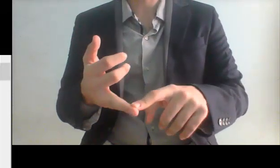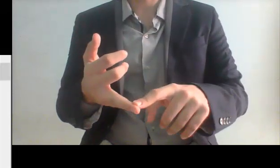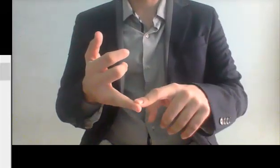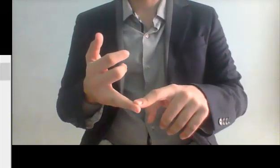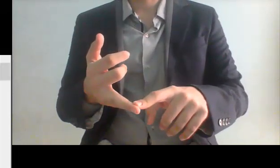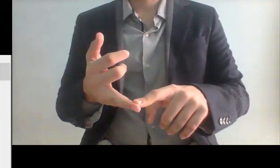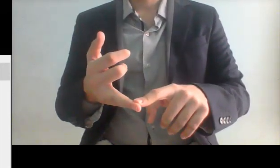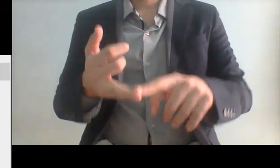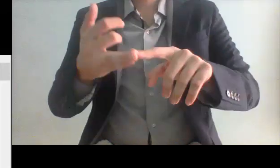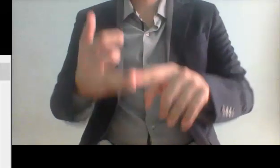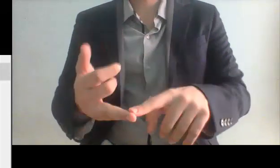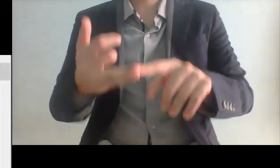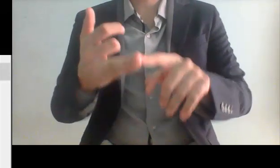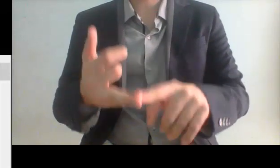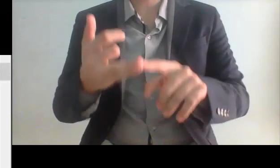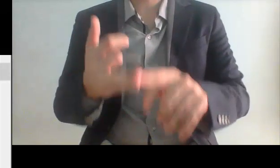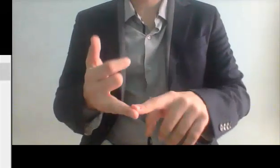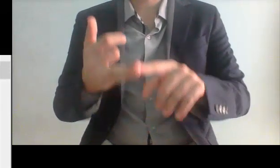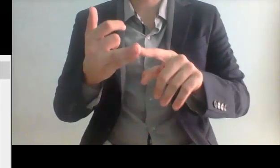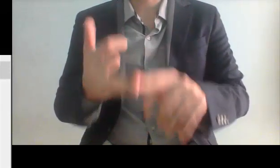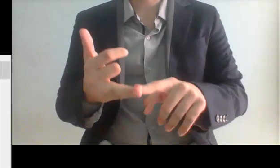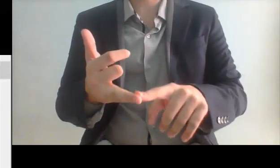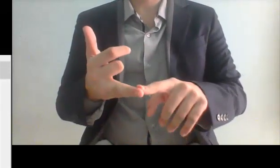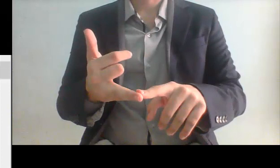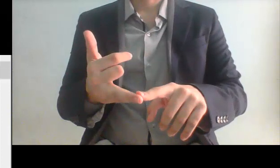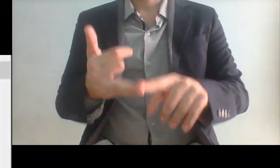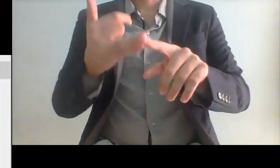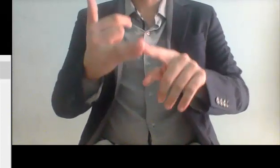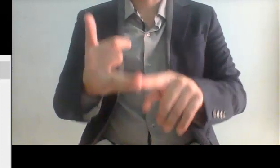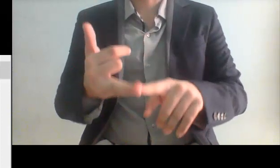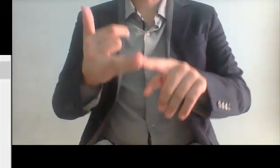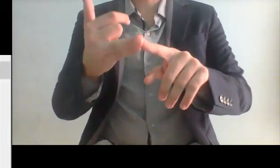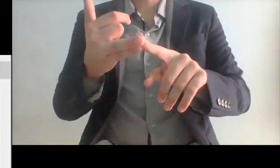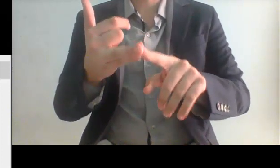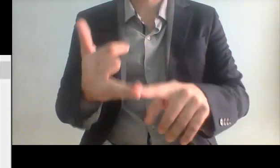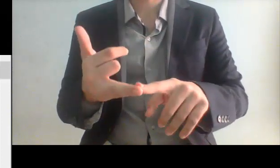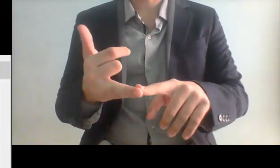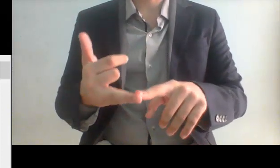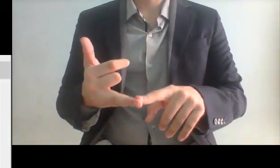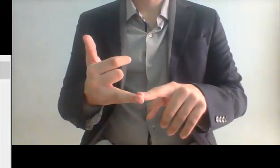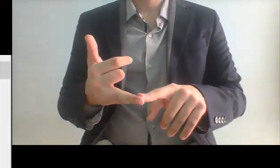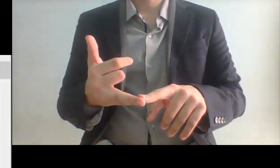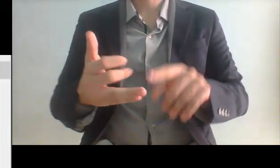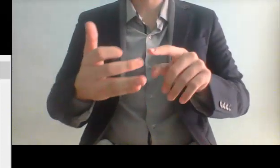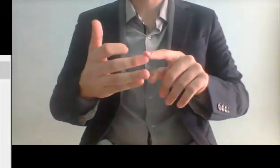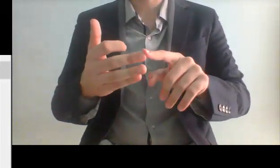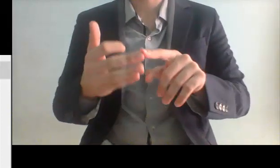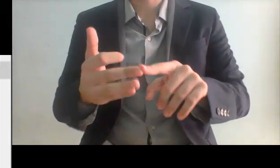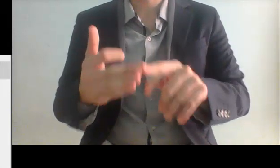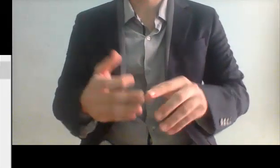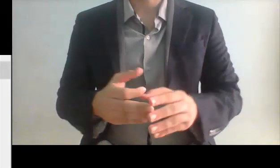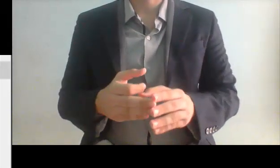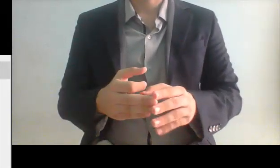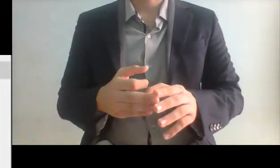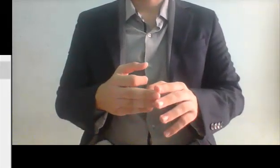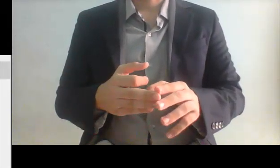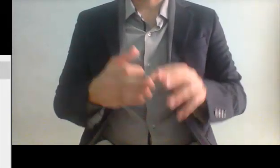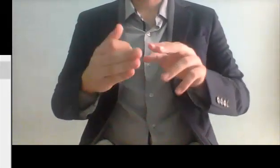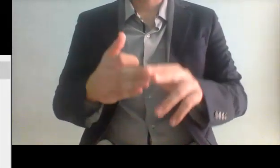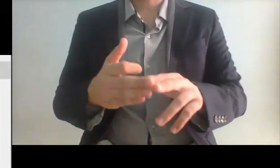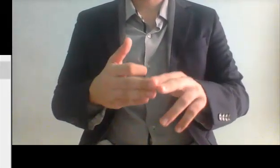tratar a Trump y ni así pudieron levantar la economía la levantaron para los ricos no para los pobres